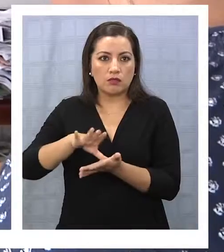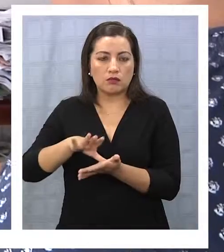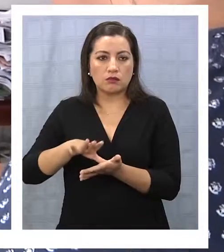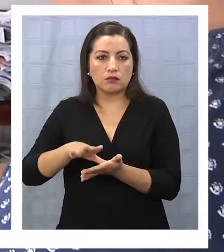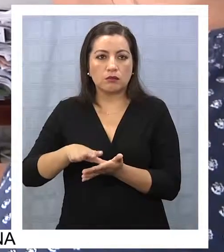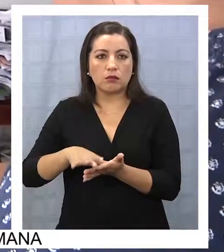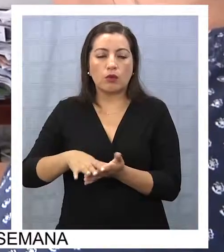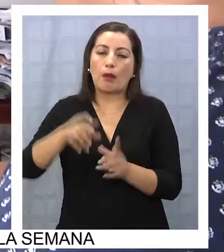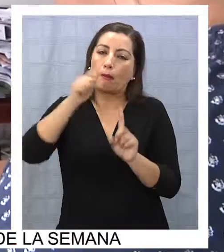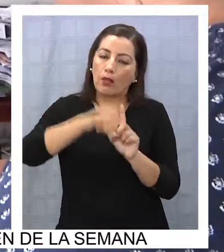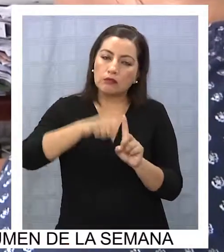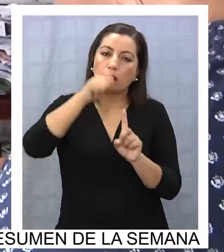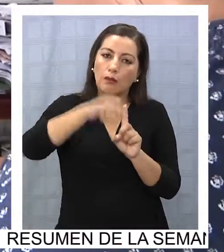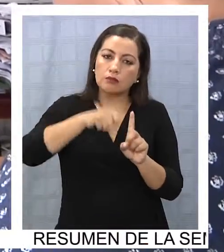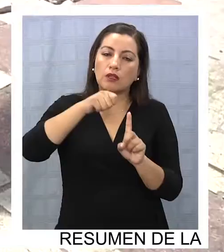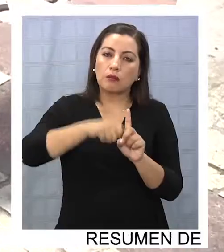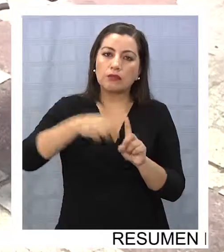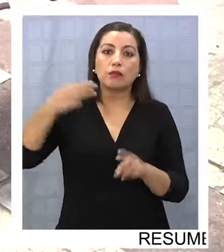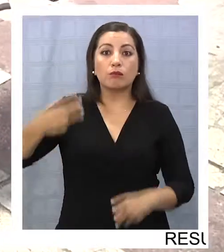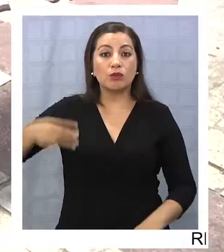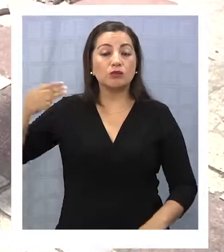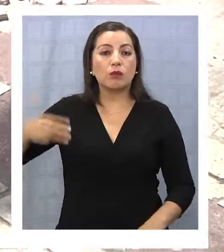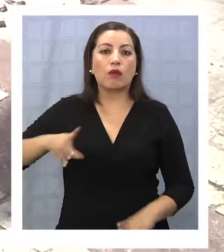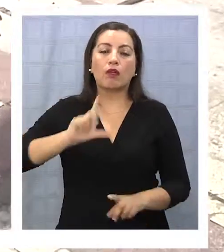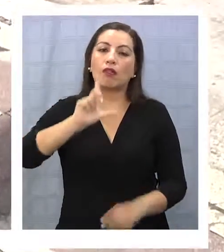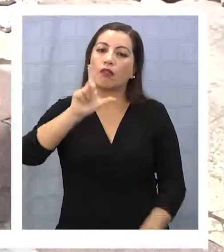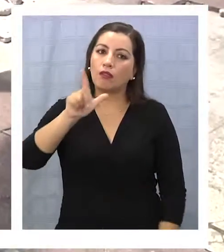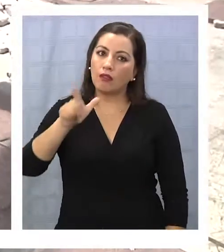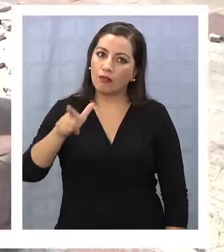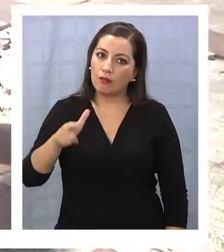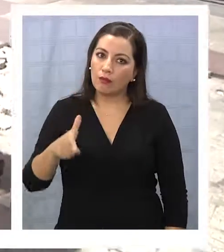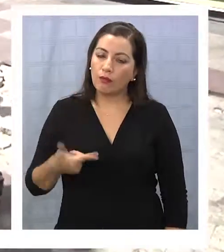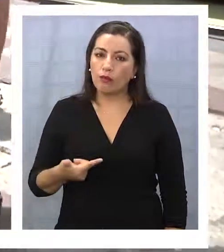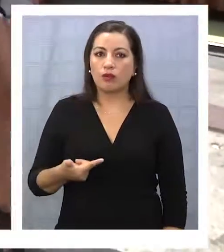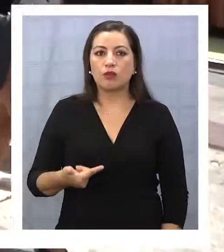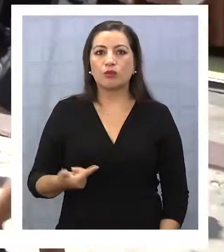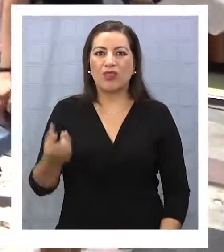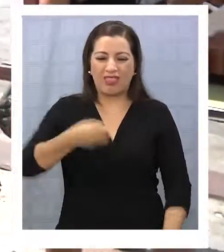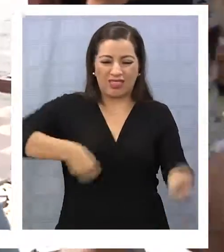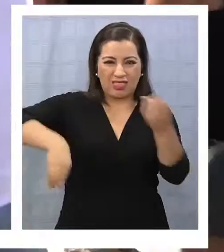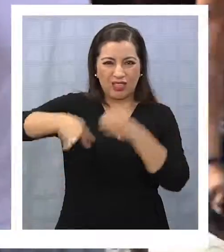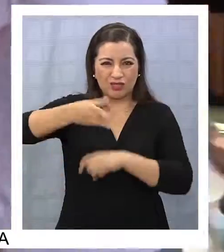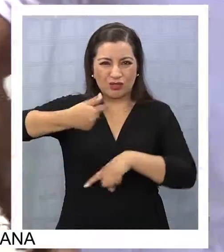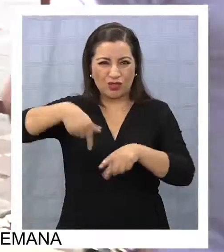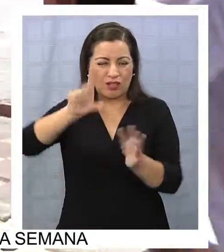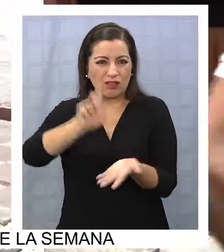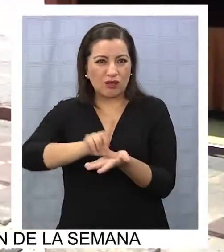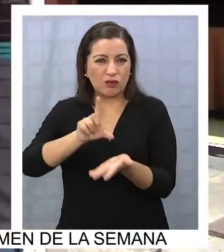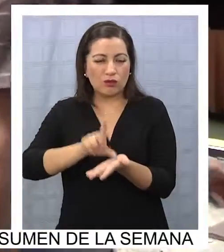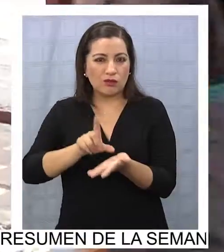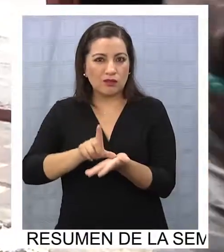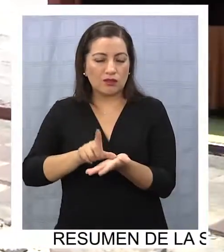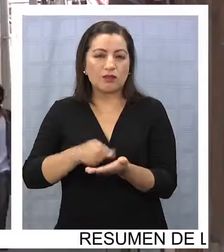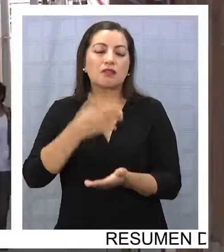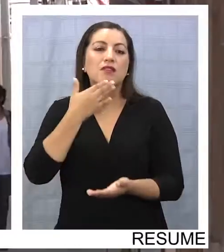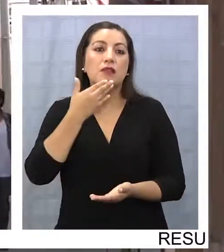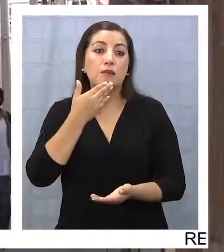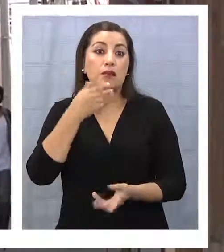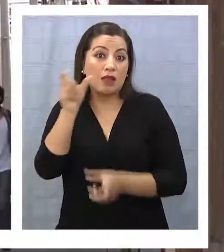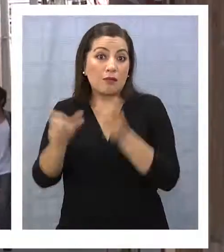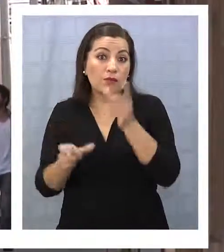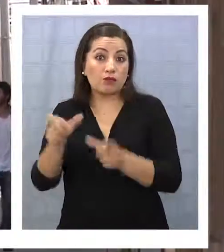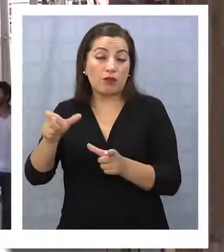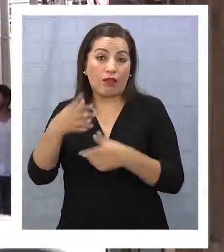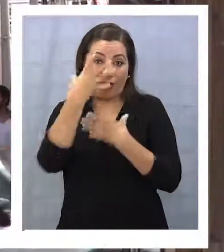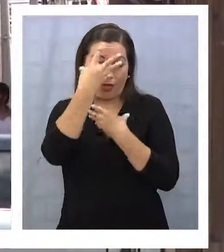el municipio se ha demorado en realizar estos trabajos, lo cual ha ocasionado bastante desorden en el lugar, sin dejar de ser igual un atractivo